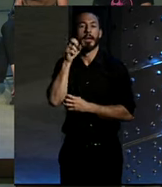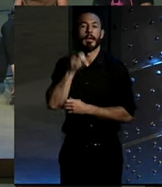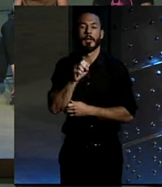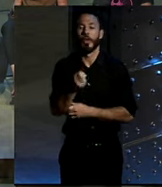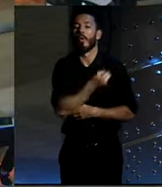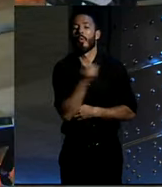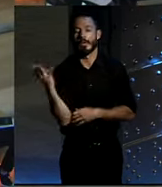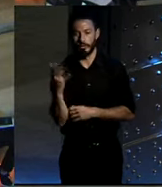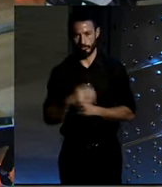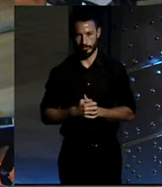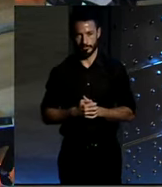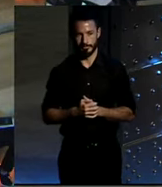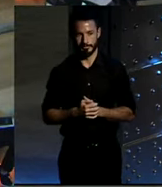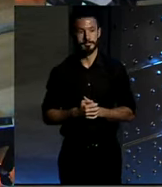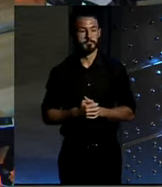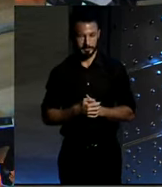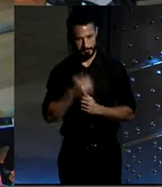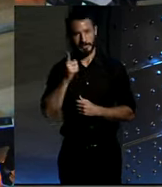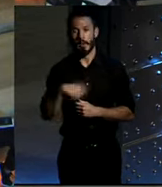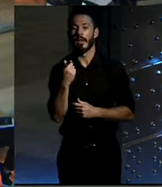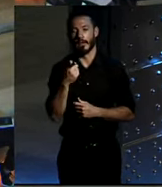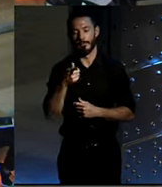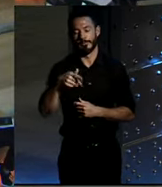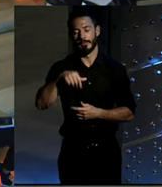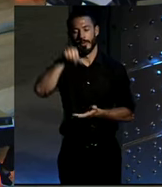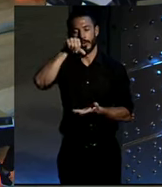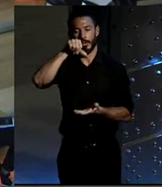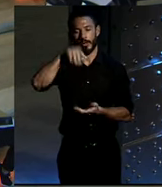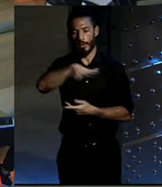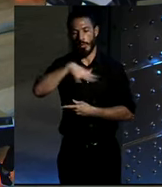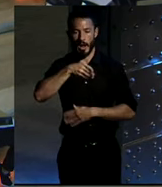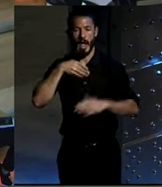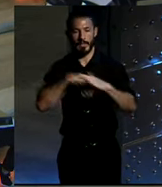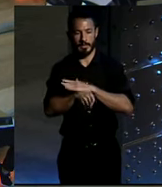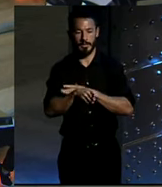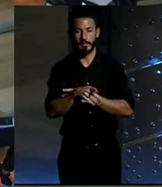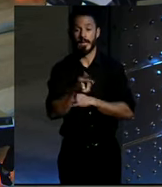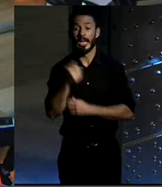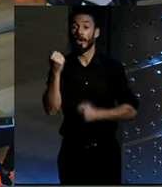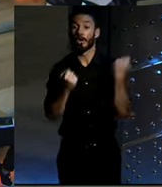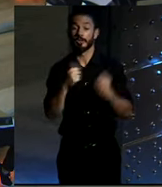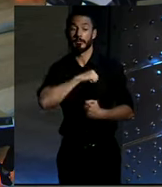caminando? Es que es un lugar muy accesible para venir. ¿Alguien ha venido en un coche particular?